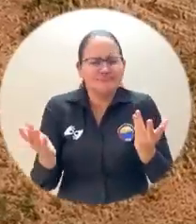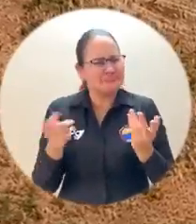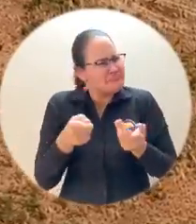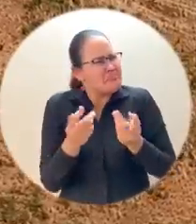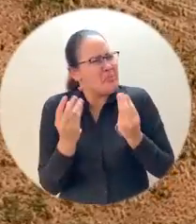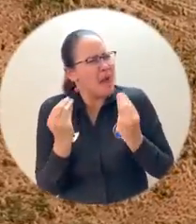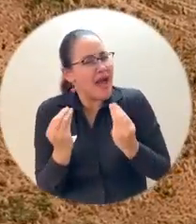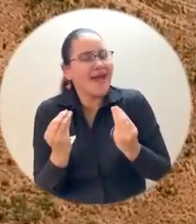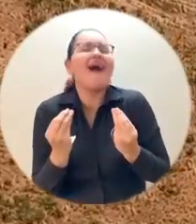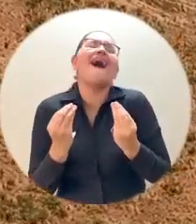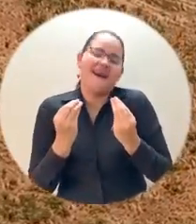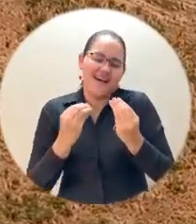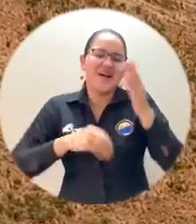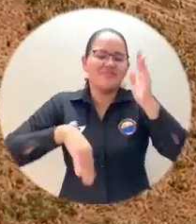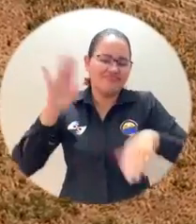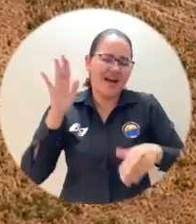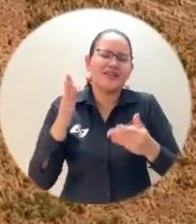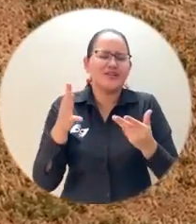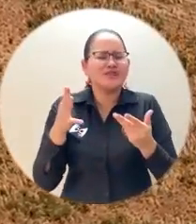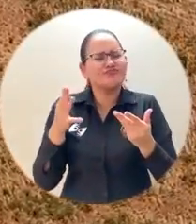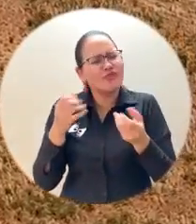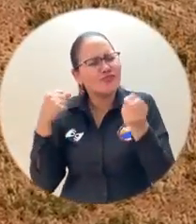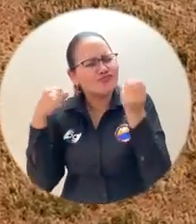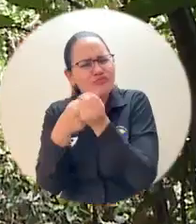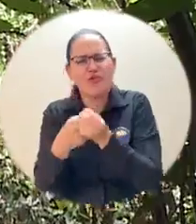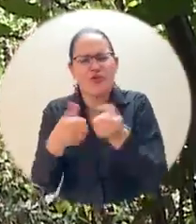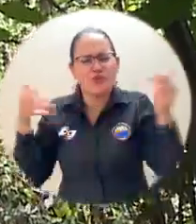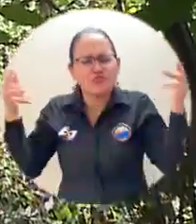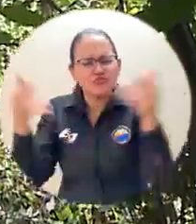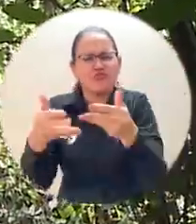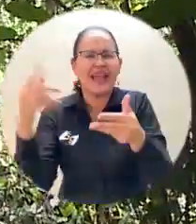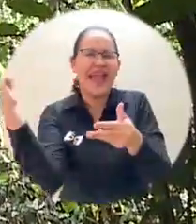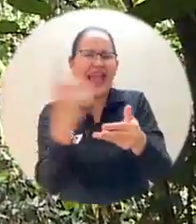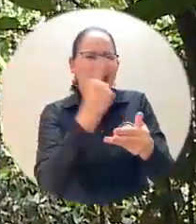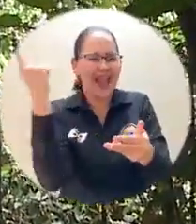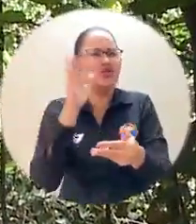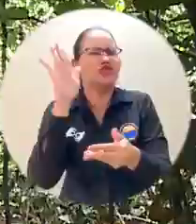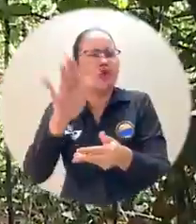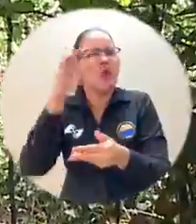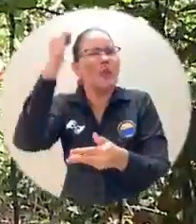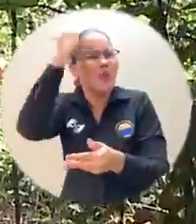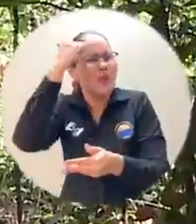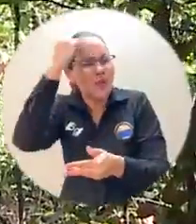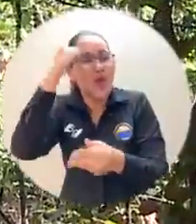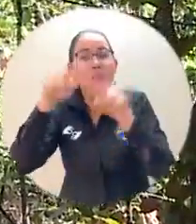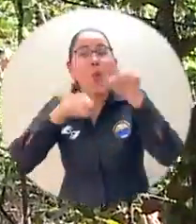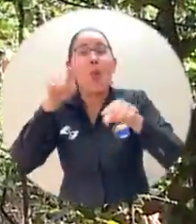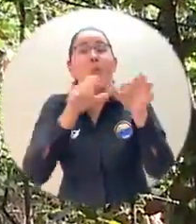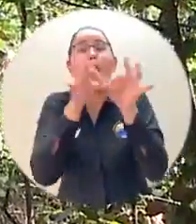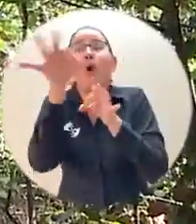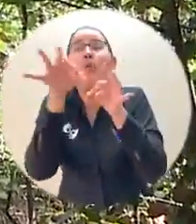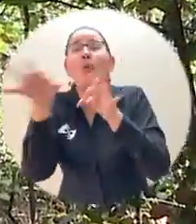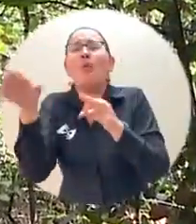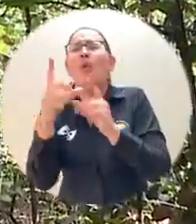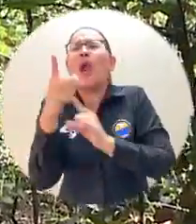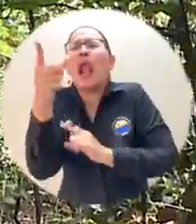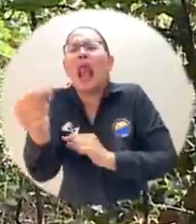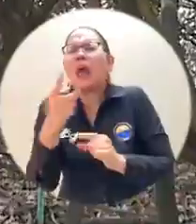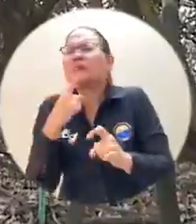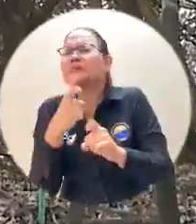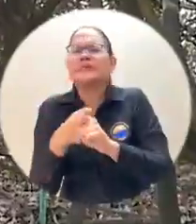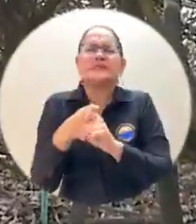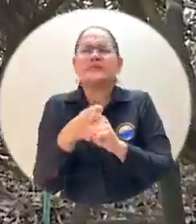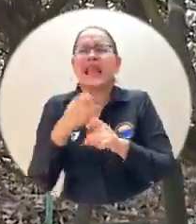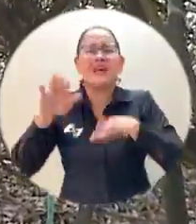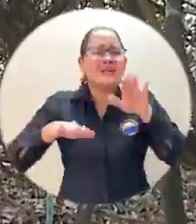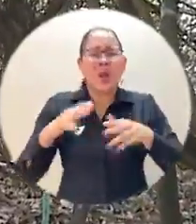hacen los profesores, los maestros rurales en los pueblos, en donde muchas veces no se cuenta con los